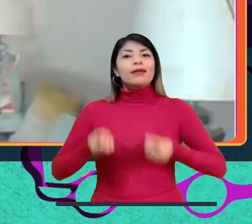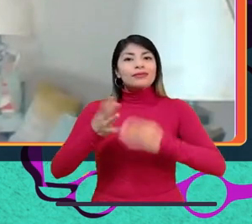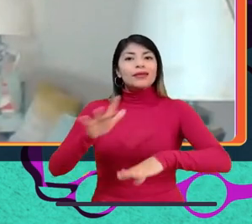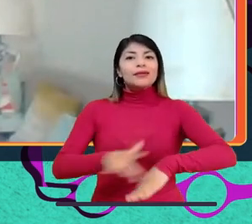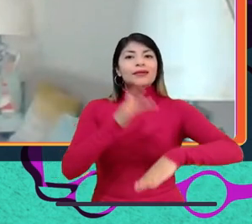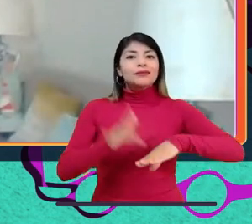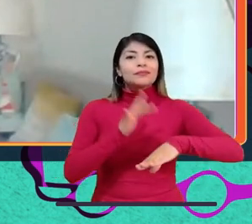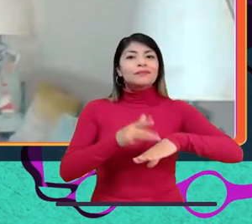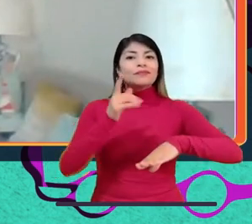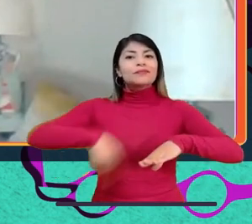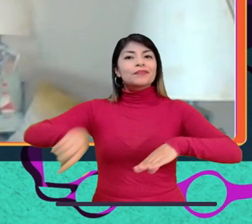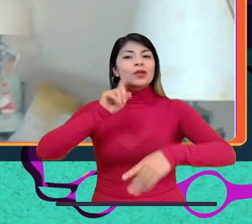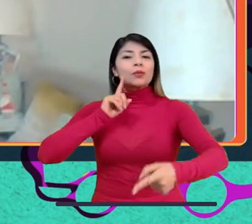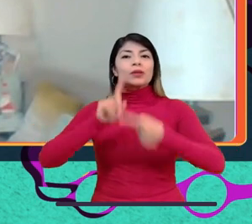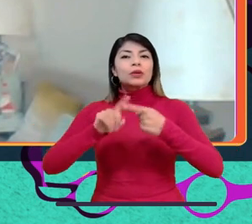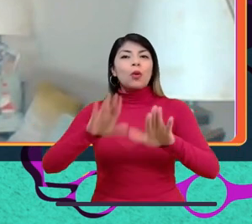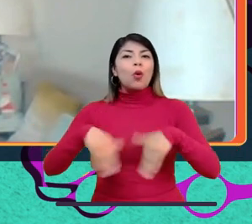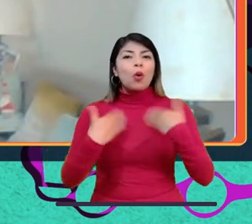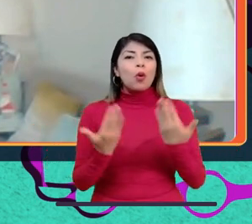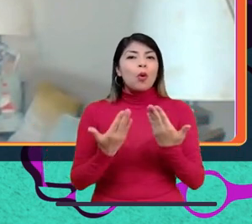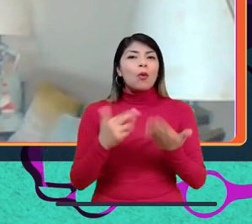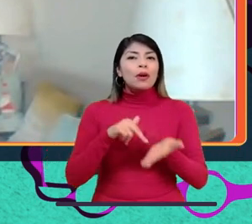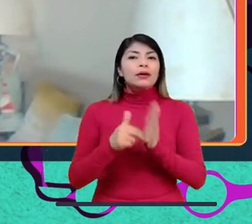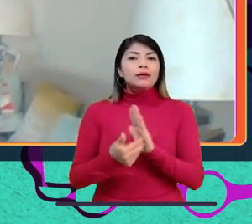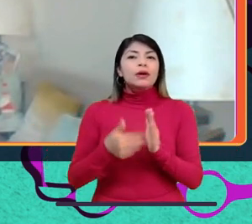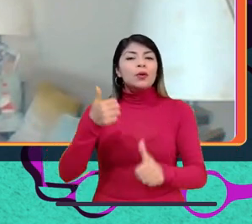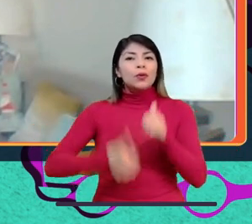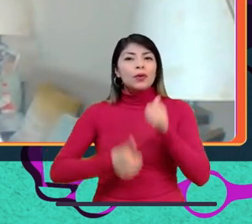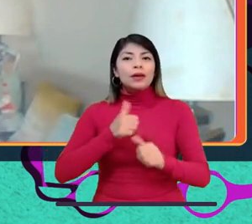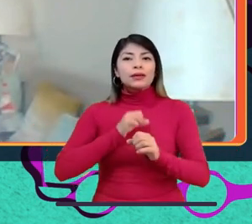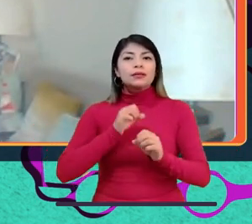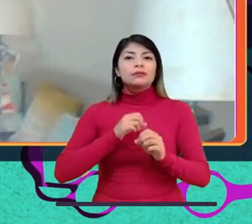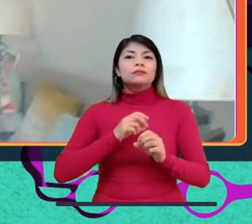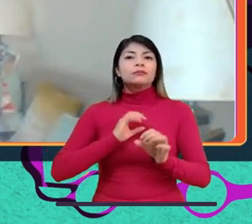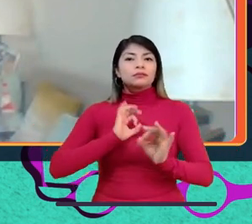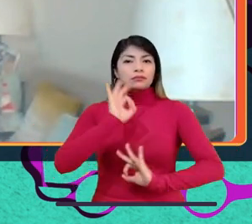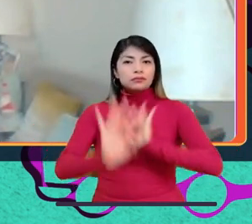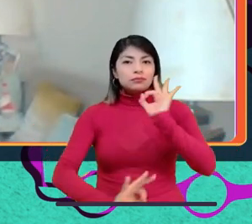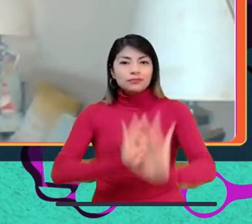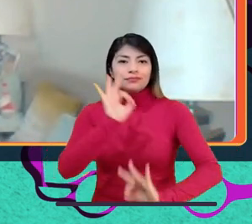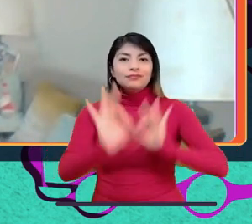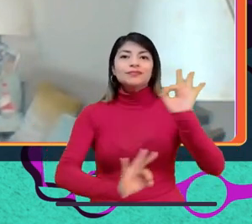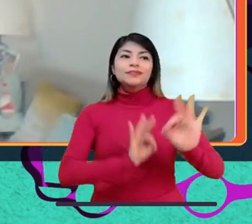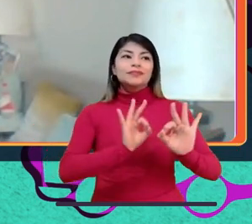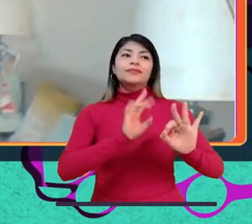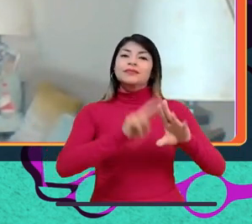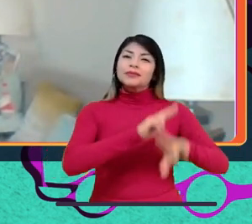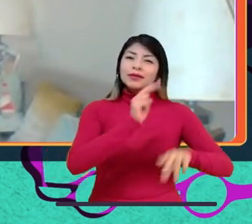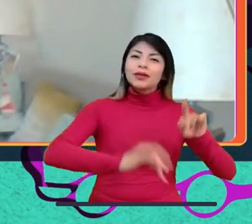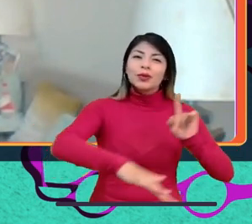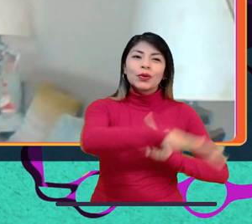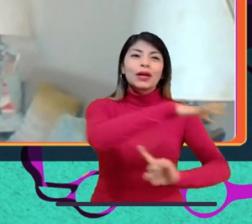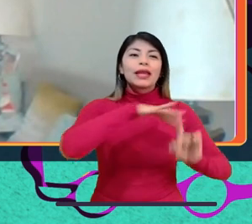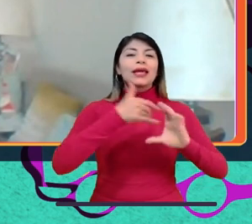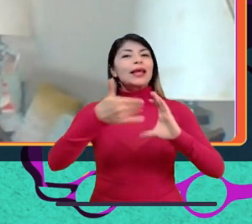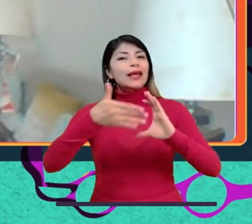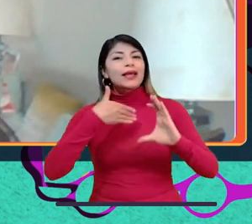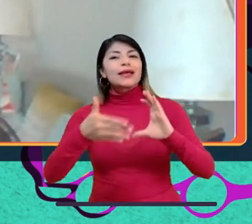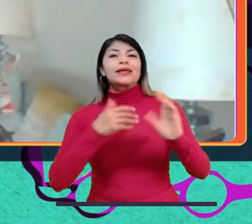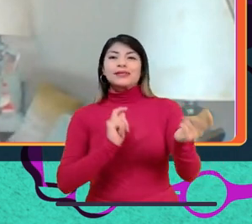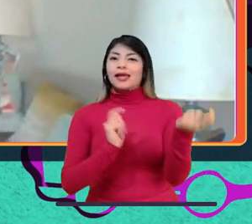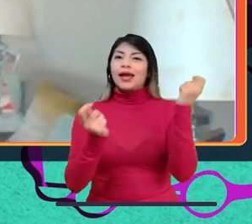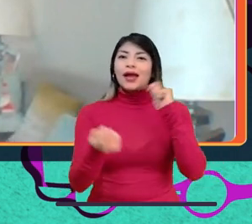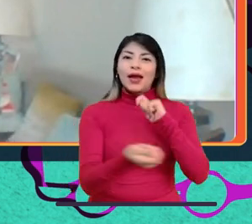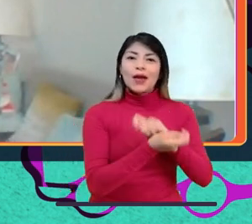podemos motivar a las personas para que hagan lo que se necesite para poder cuidar la naturaleza y que no pasen